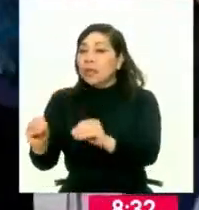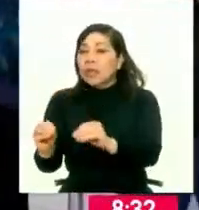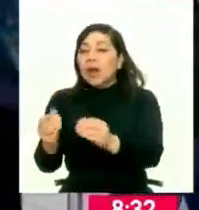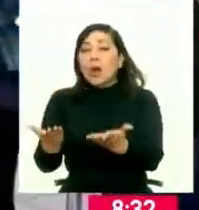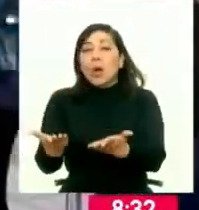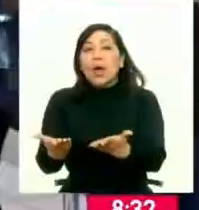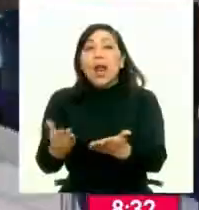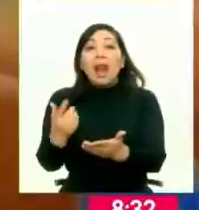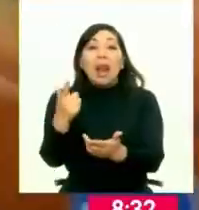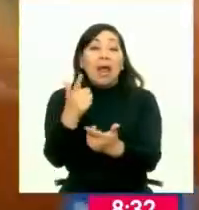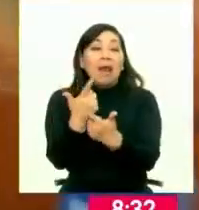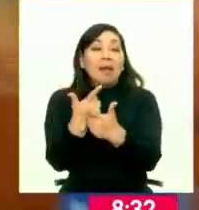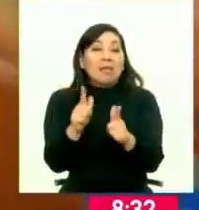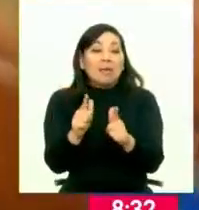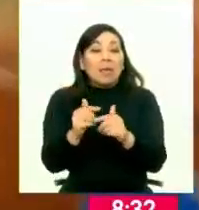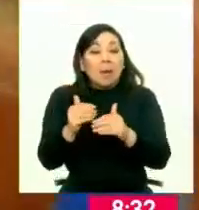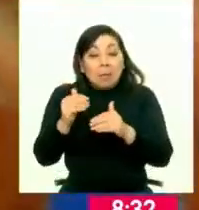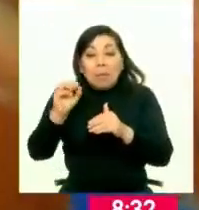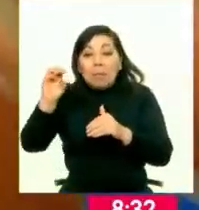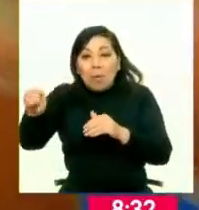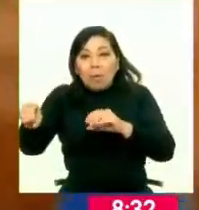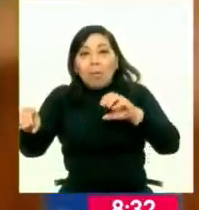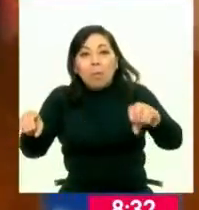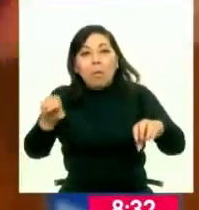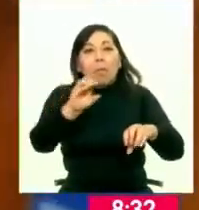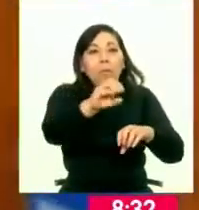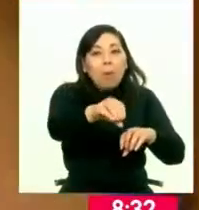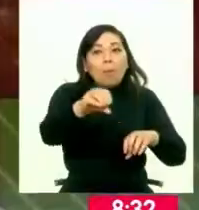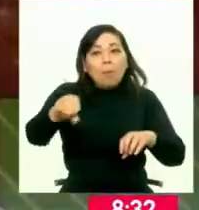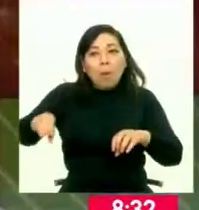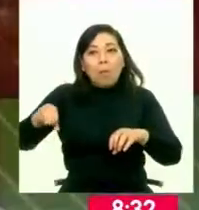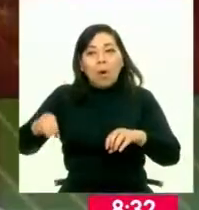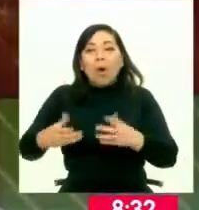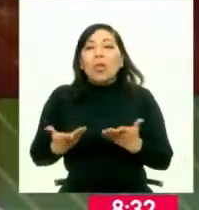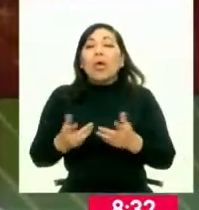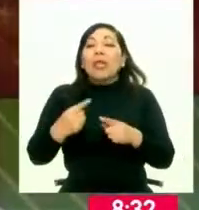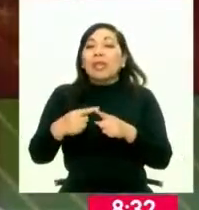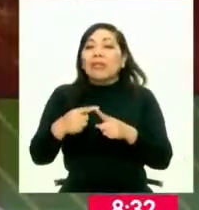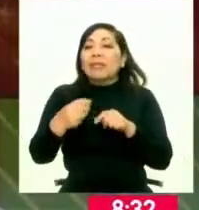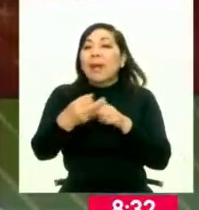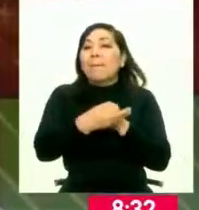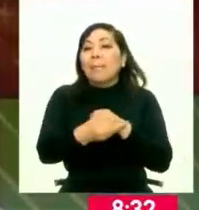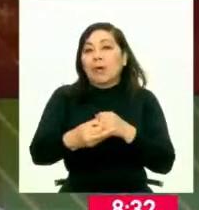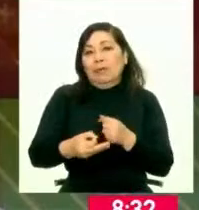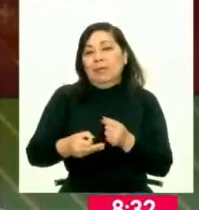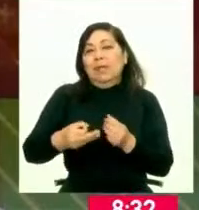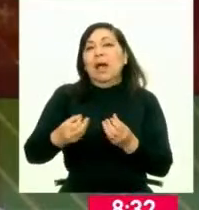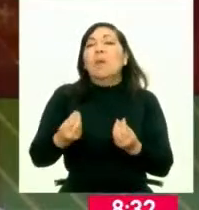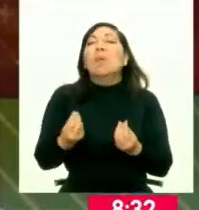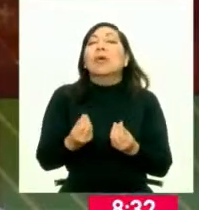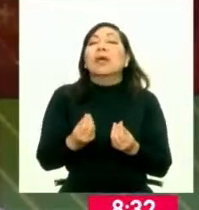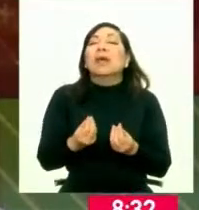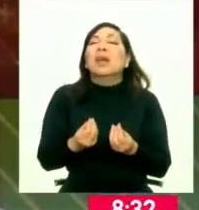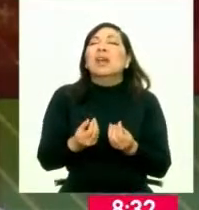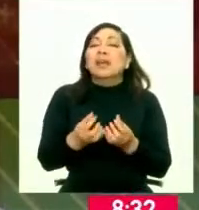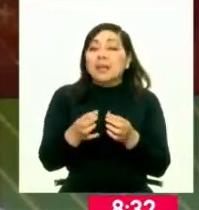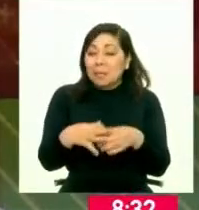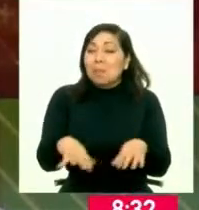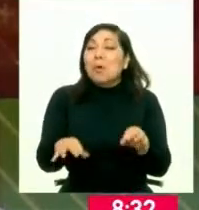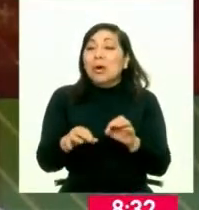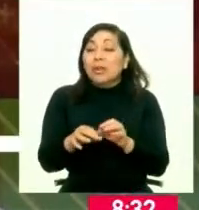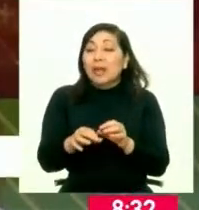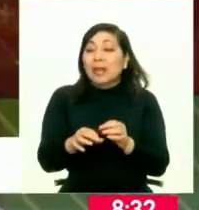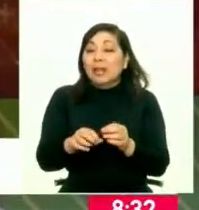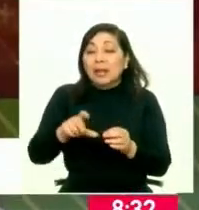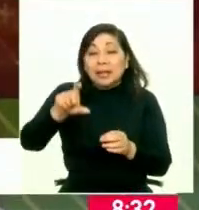región La Libertad. Y poco a poco vamos a ir haciendo que estas impresoras comiencen a funcionar. Pero, ¿por qué un DNI electrónico? El